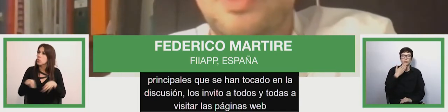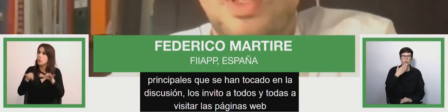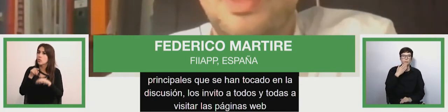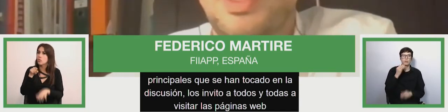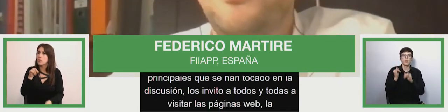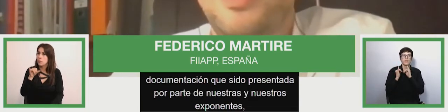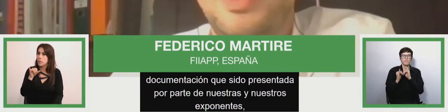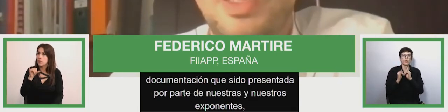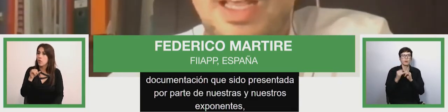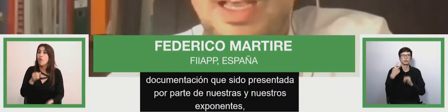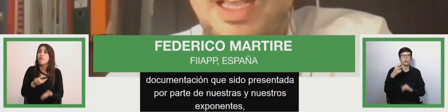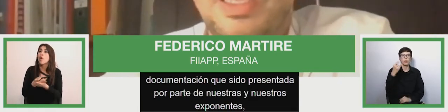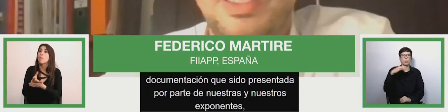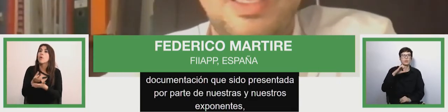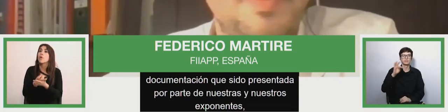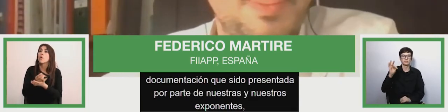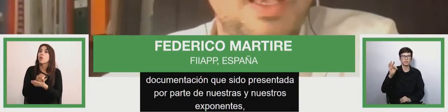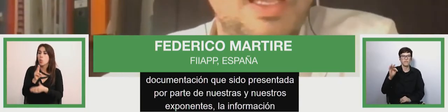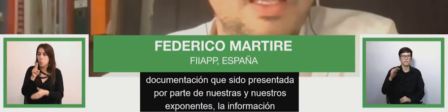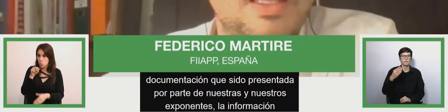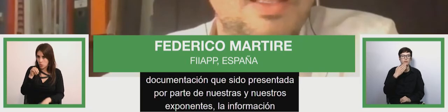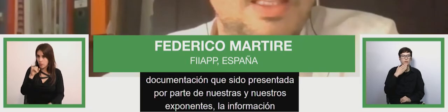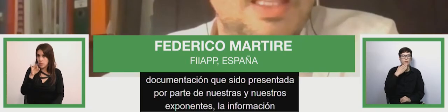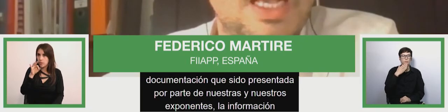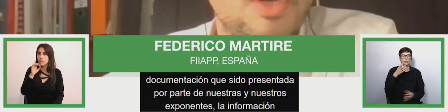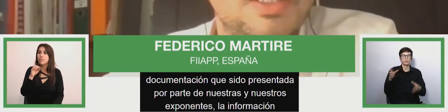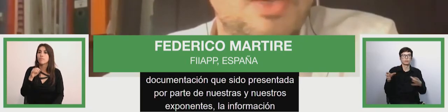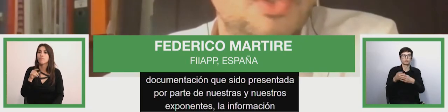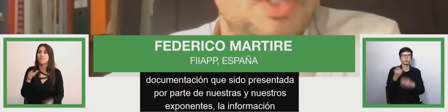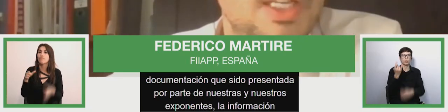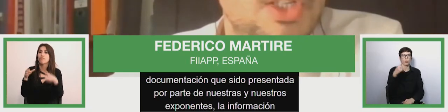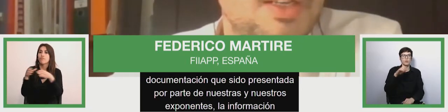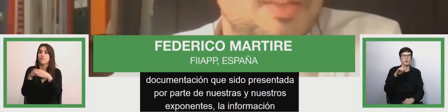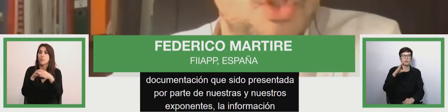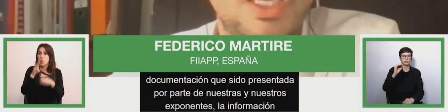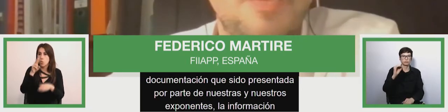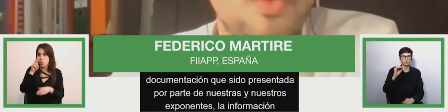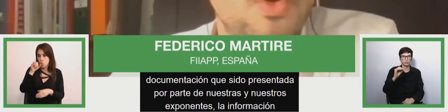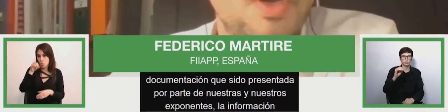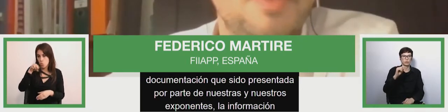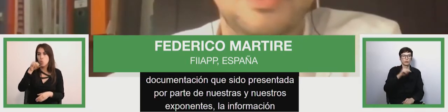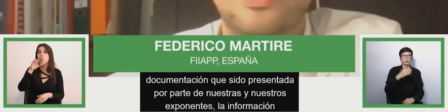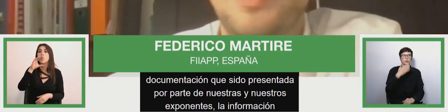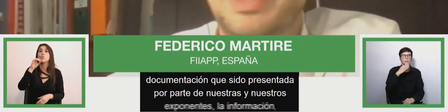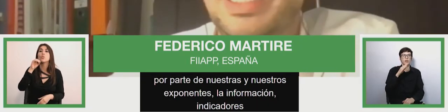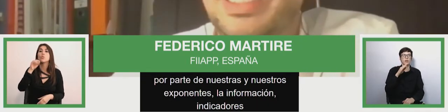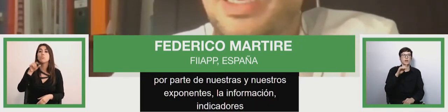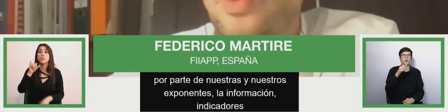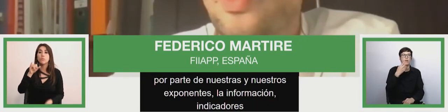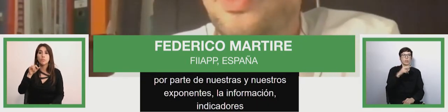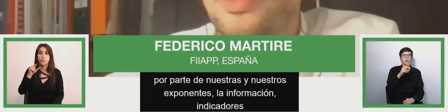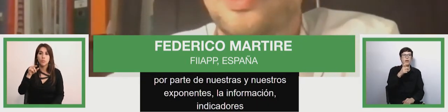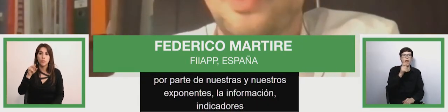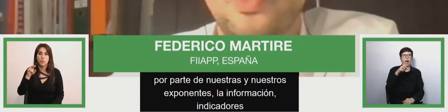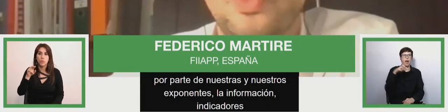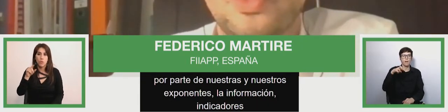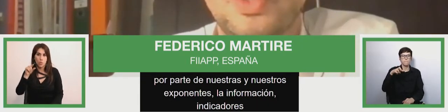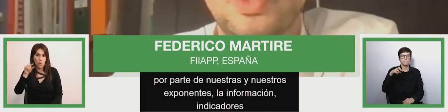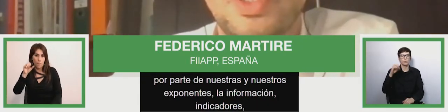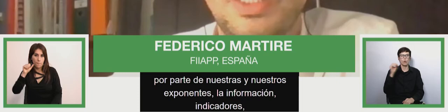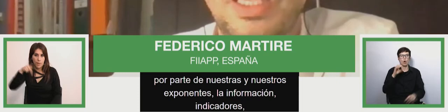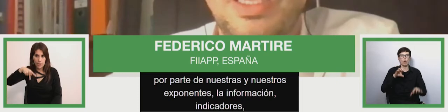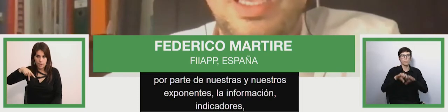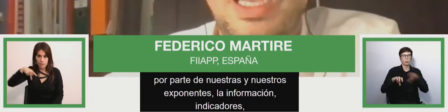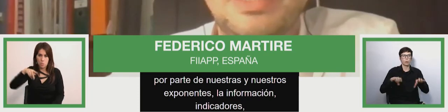UNICEF los indicadores de OCHR de Virginia Gap 1 que presentó Magdalena o los productos